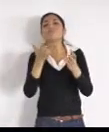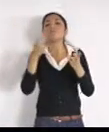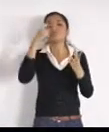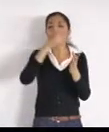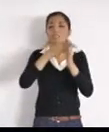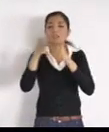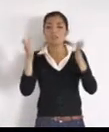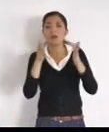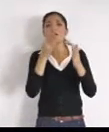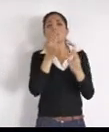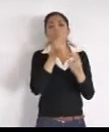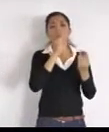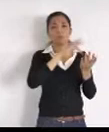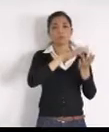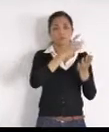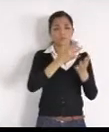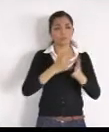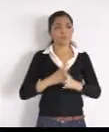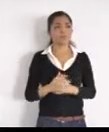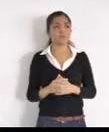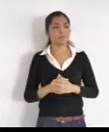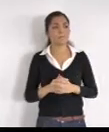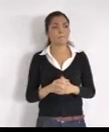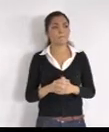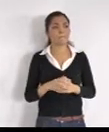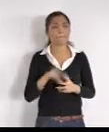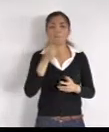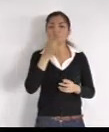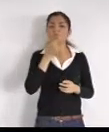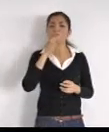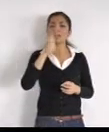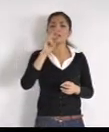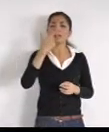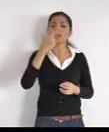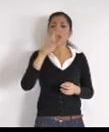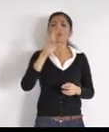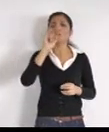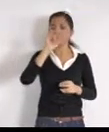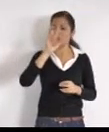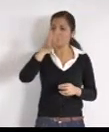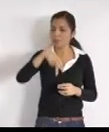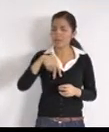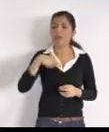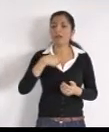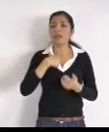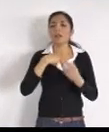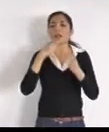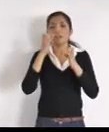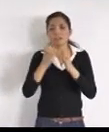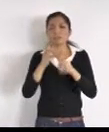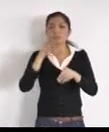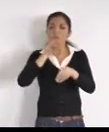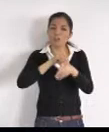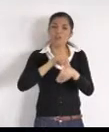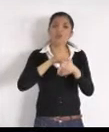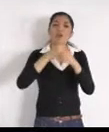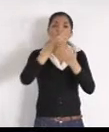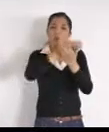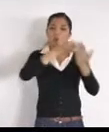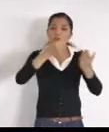que, si estamos, metiendo a orden, perfeccionando, la distribución, los espacios, en diferentes tianguis,